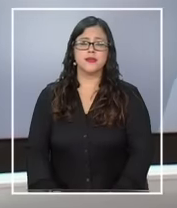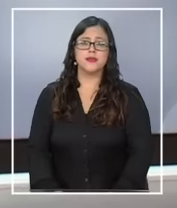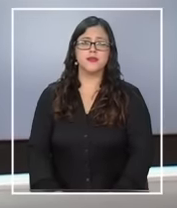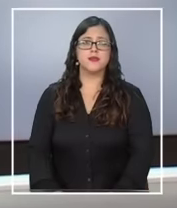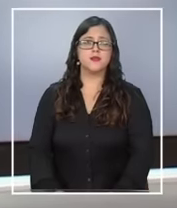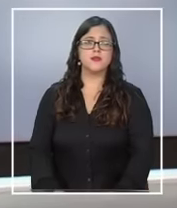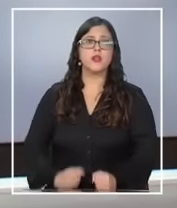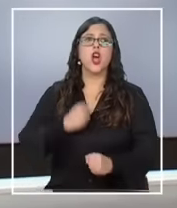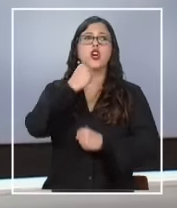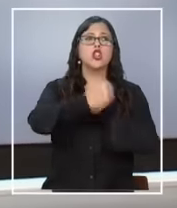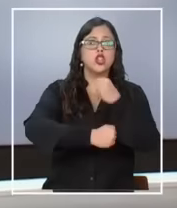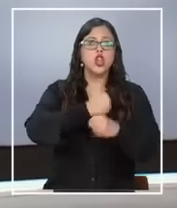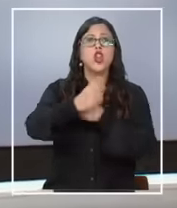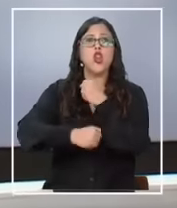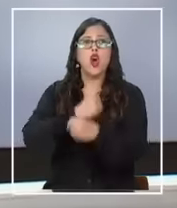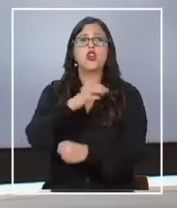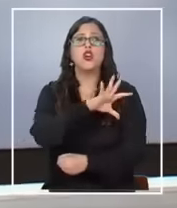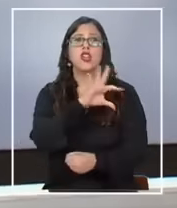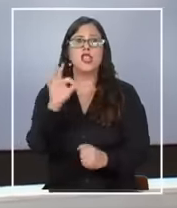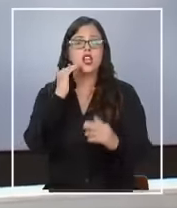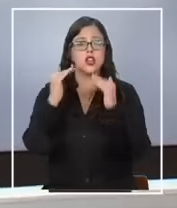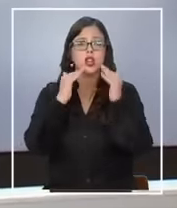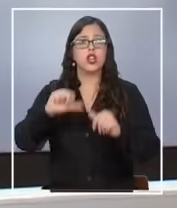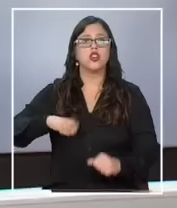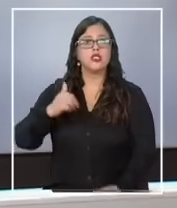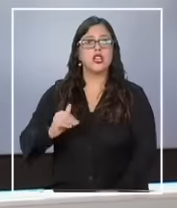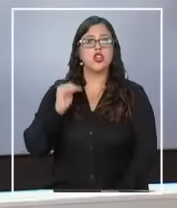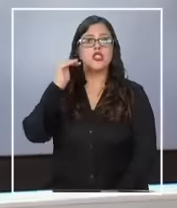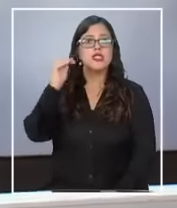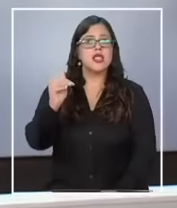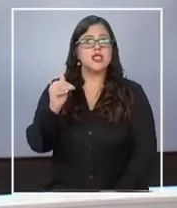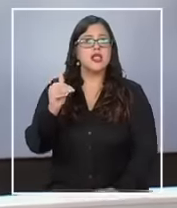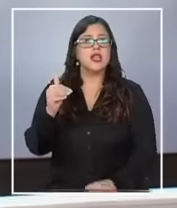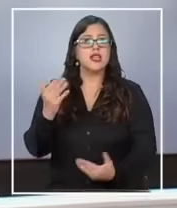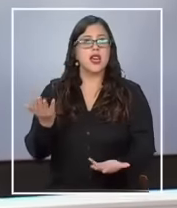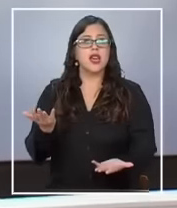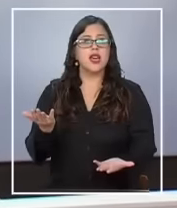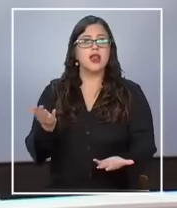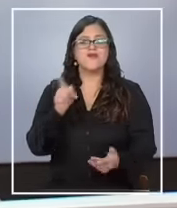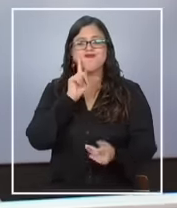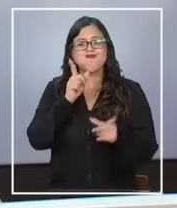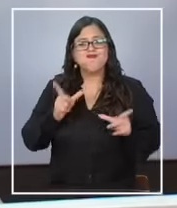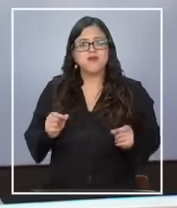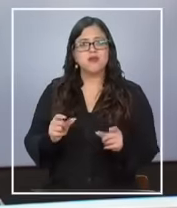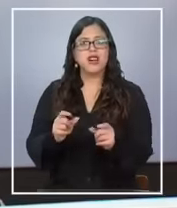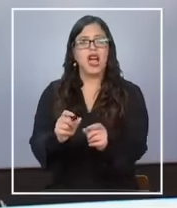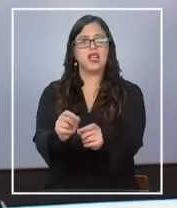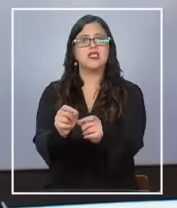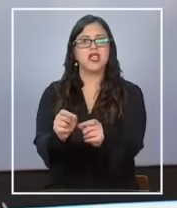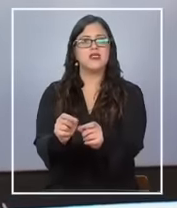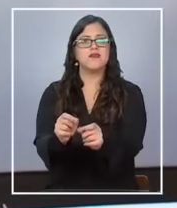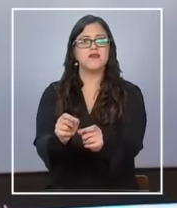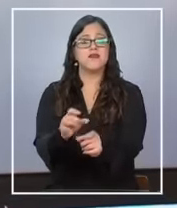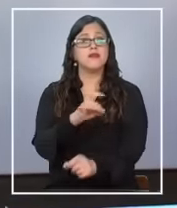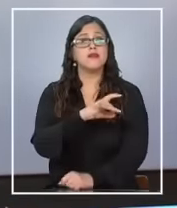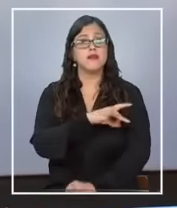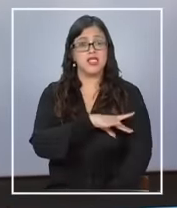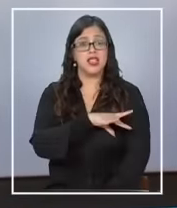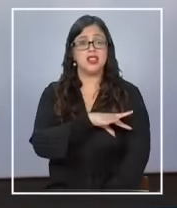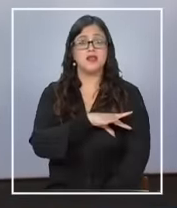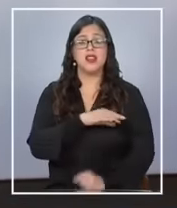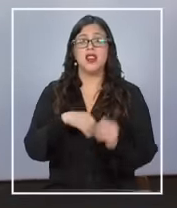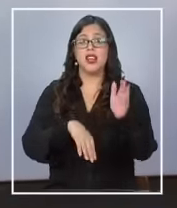cada año cerca de 500 niños y adolescentes son diagnosticados con cáncer en Chile muchos de ellos